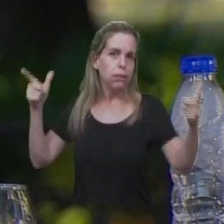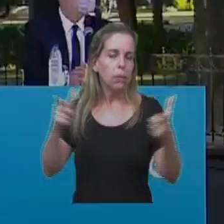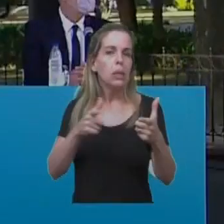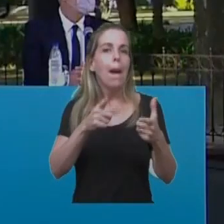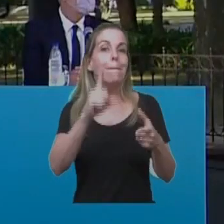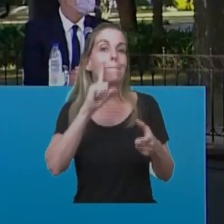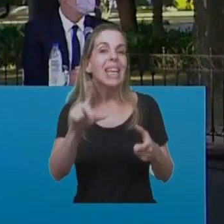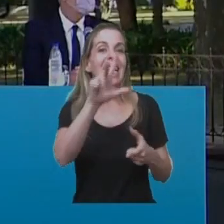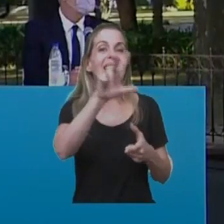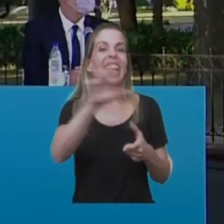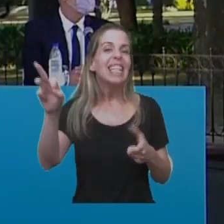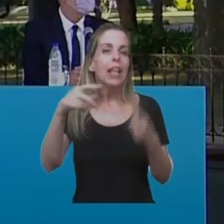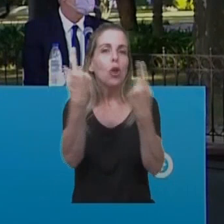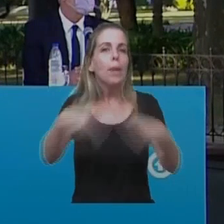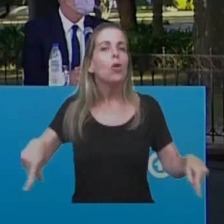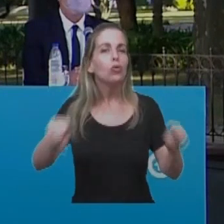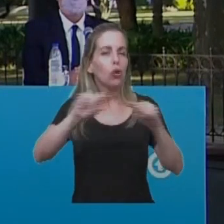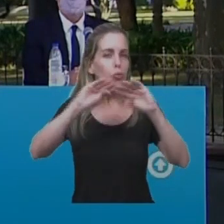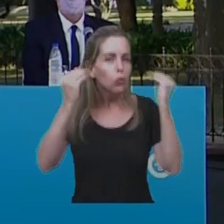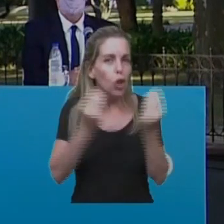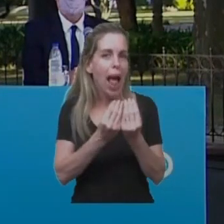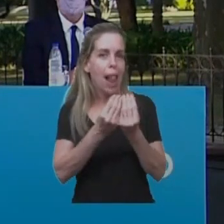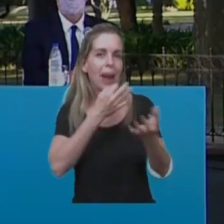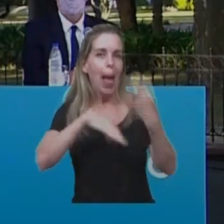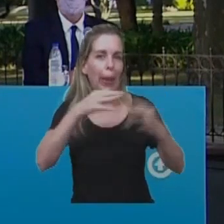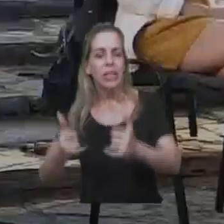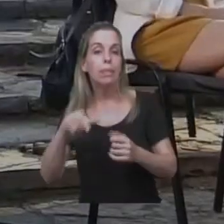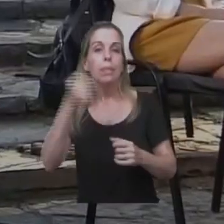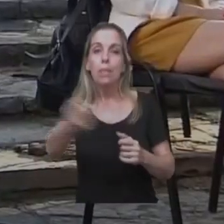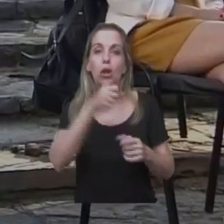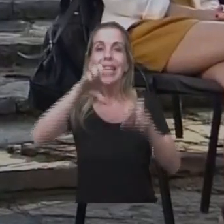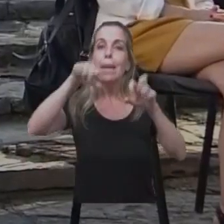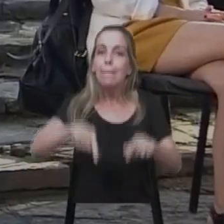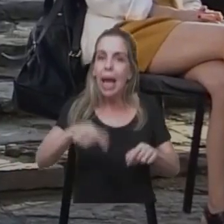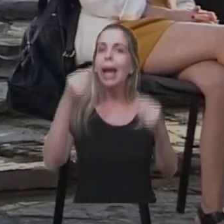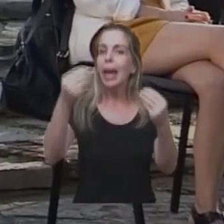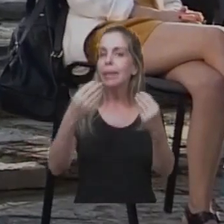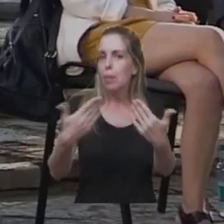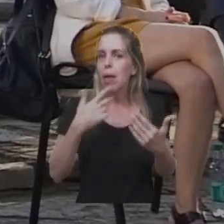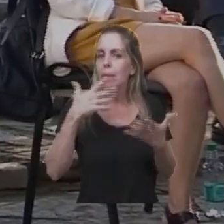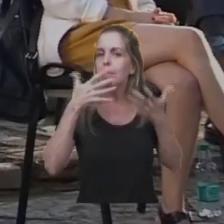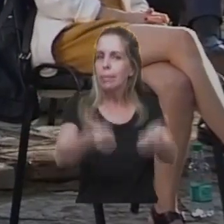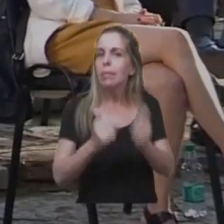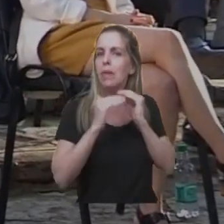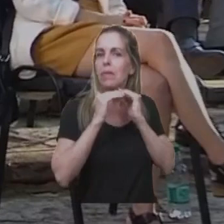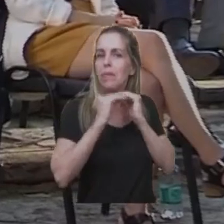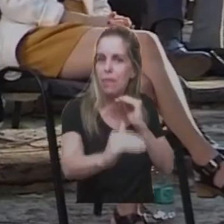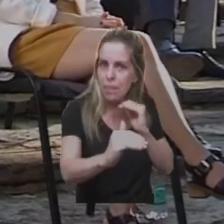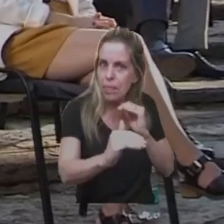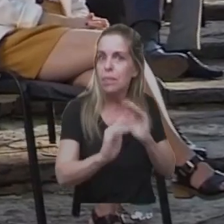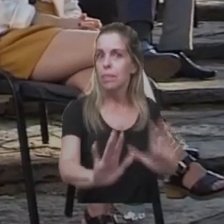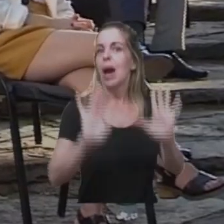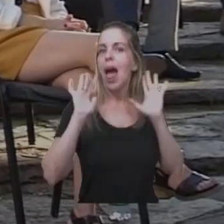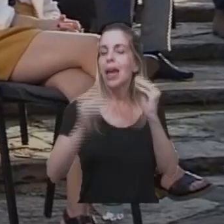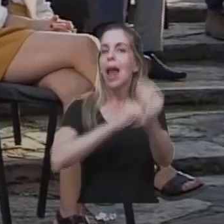1.300 productos. Lo importante de este programa es que pueda ser sustentable y sostenible, y que llegue a la